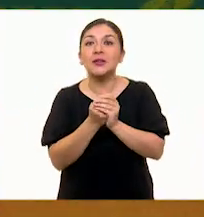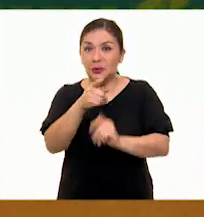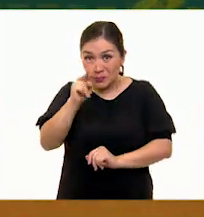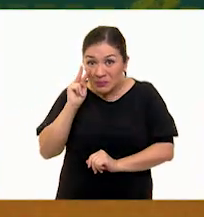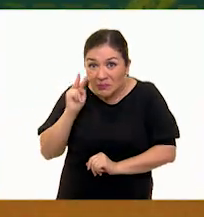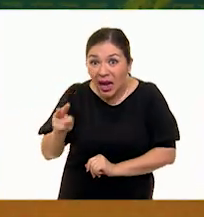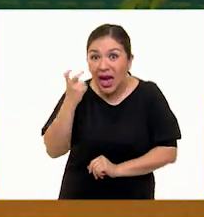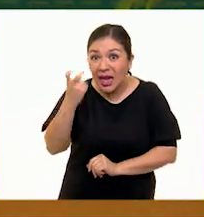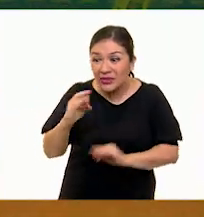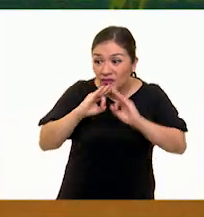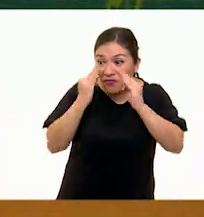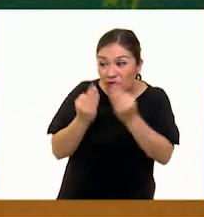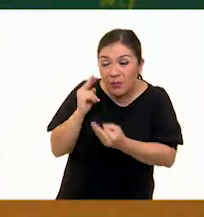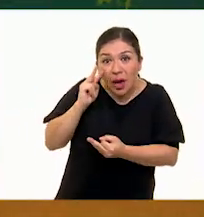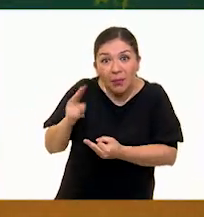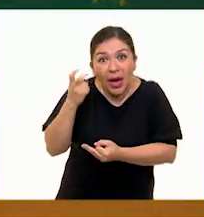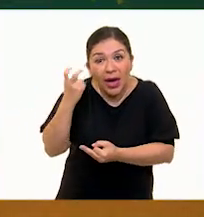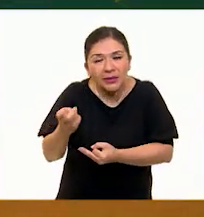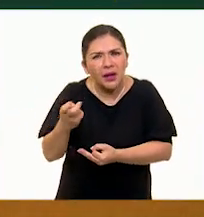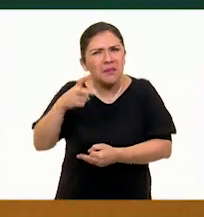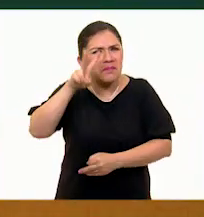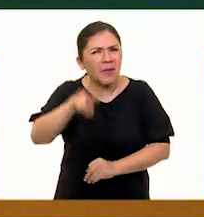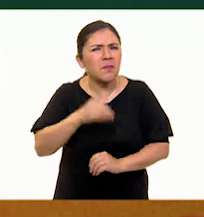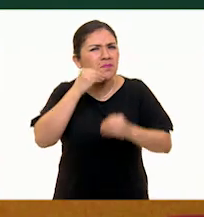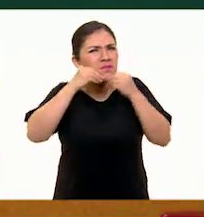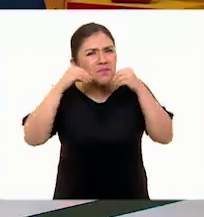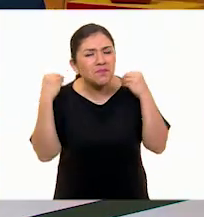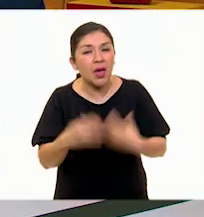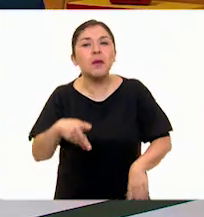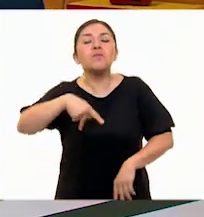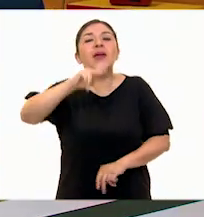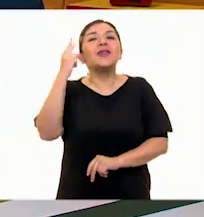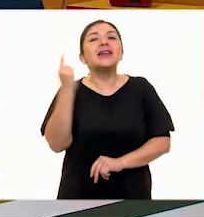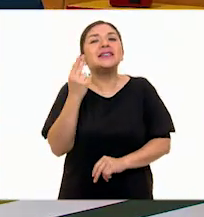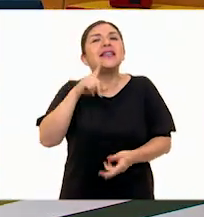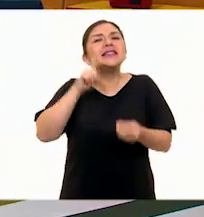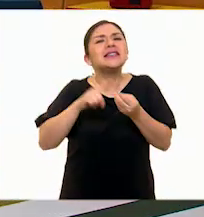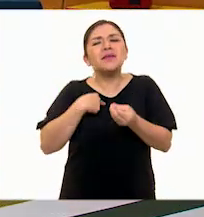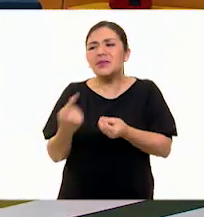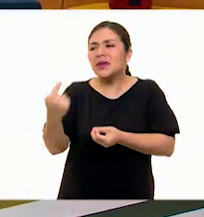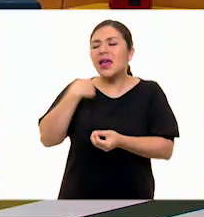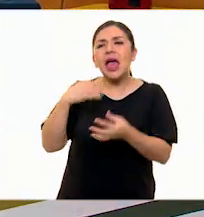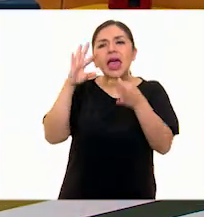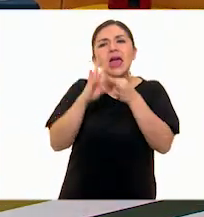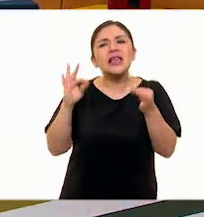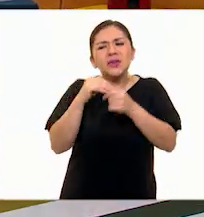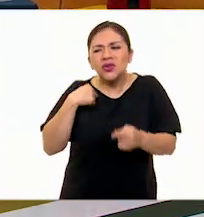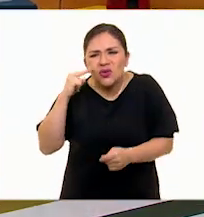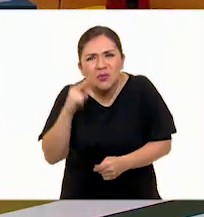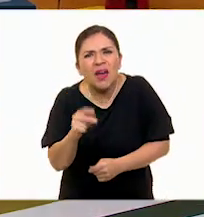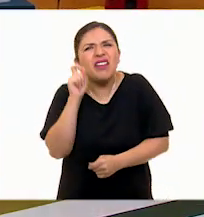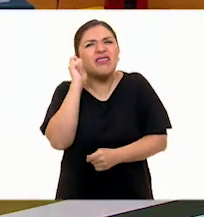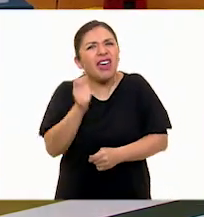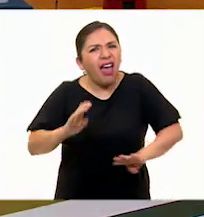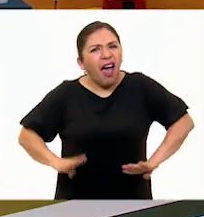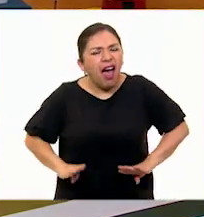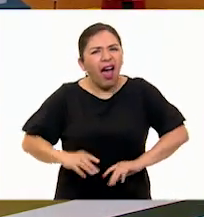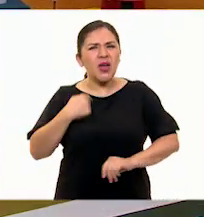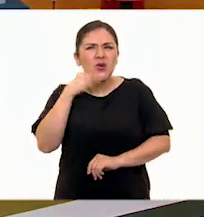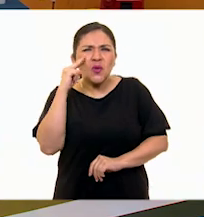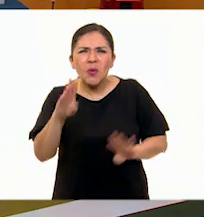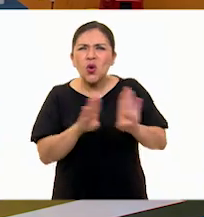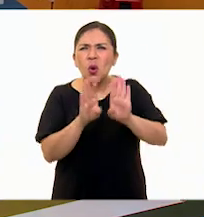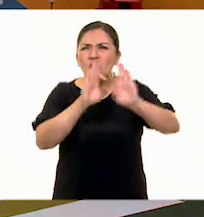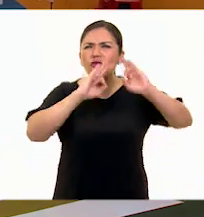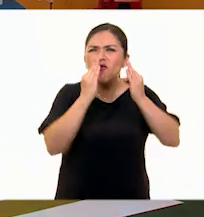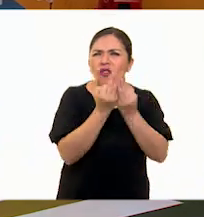pueden ver, las figuras que tenemos aquí están increíbles, pero necesito que alguien me explique qué es lo que estoy viendo, porque yo veo muchas